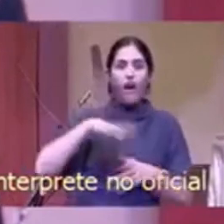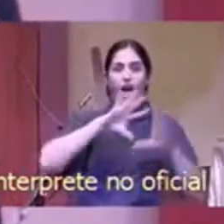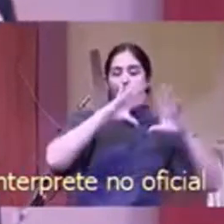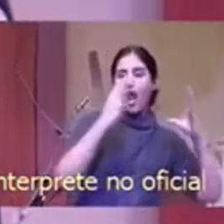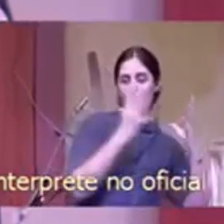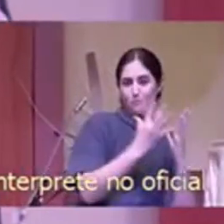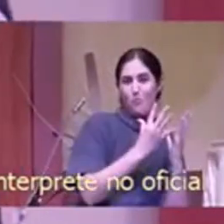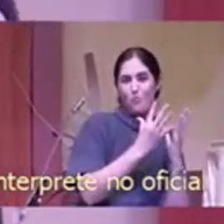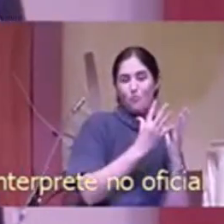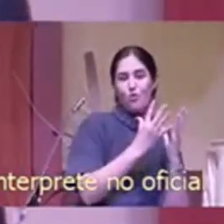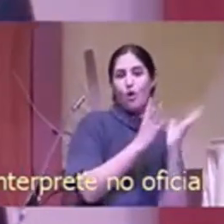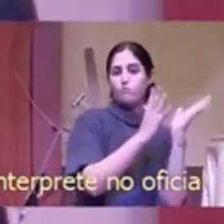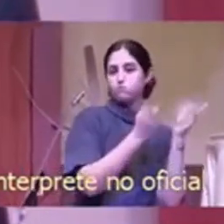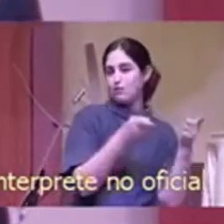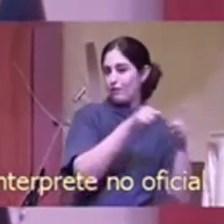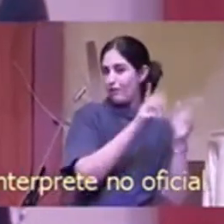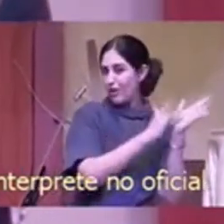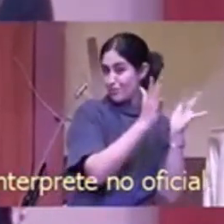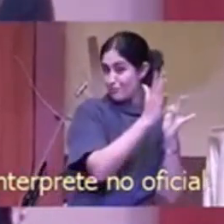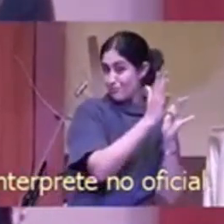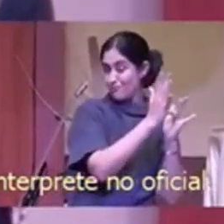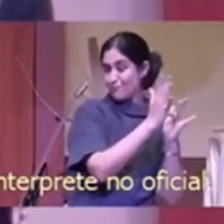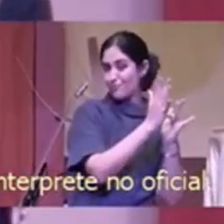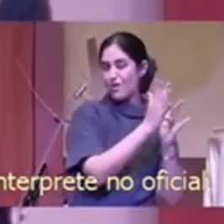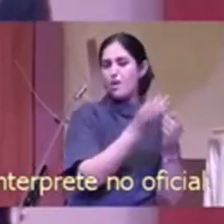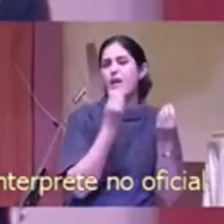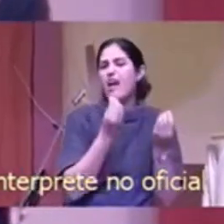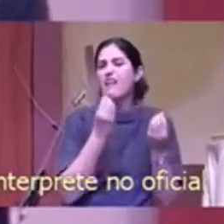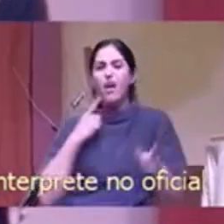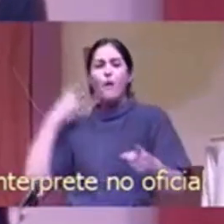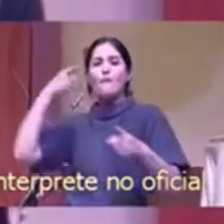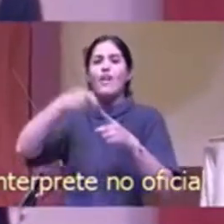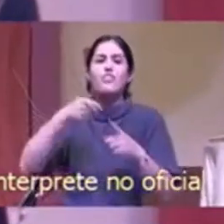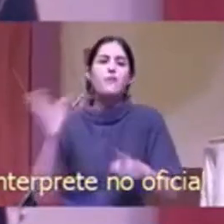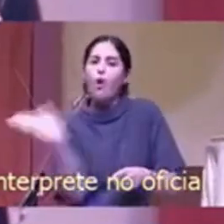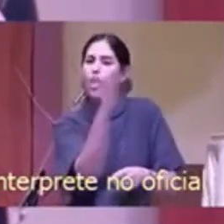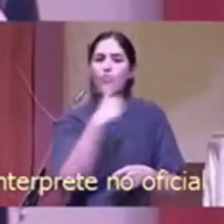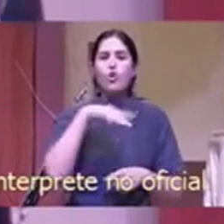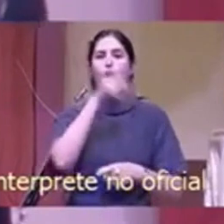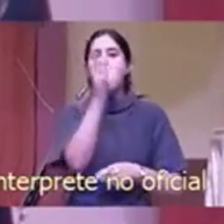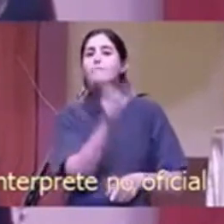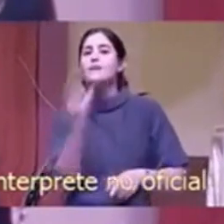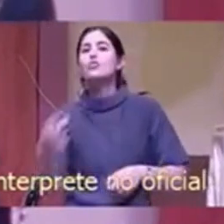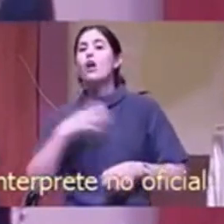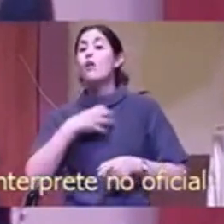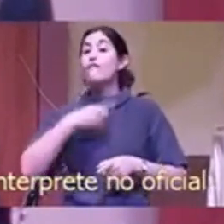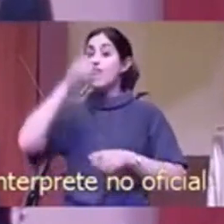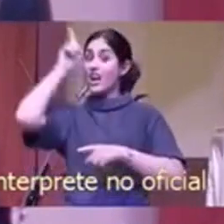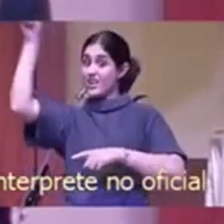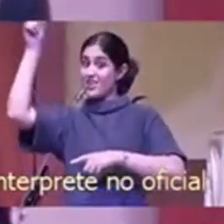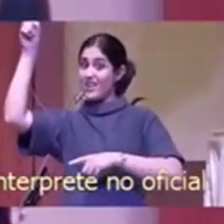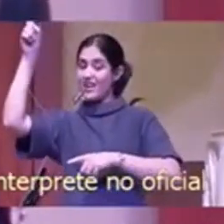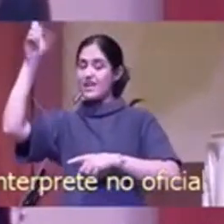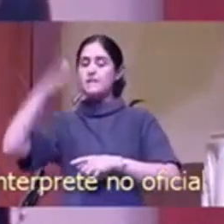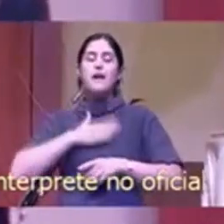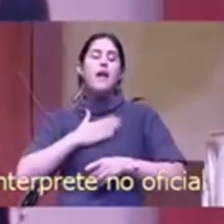Para que la humanidad confiara en Dios. Y eso es lo que más me motiva.